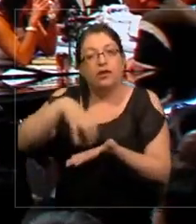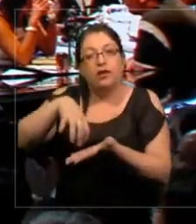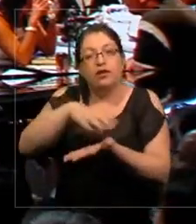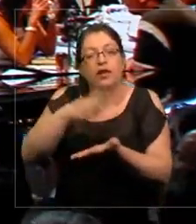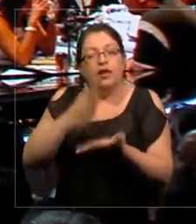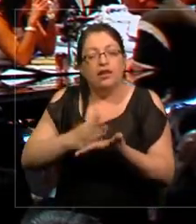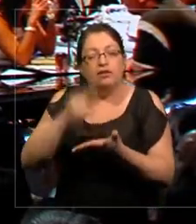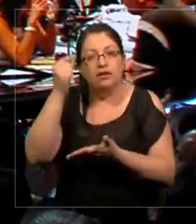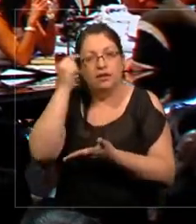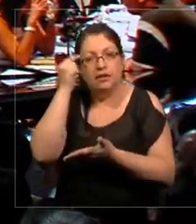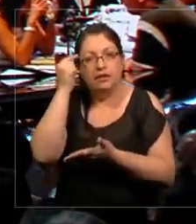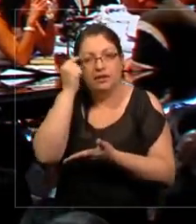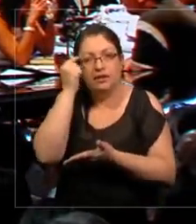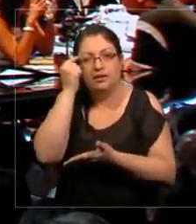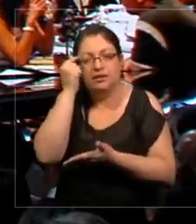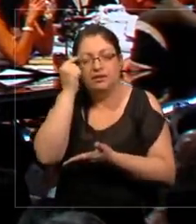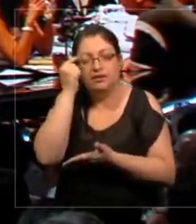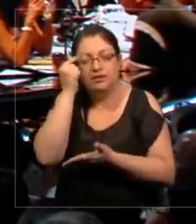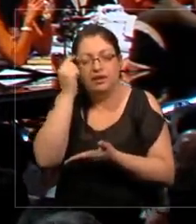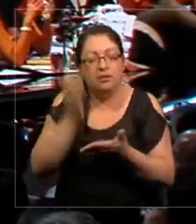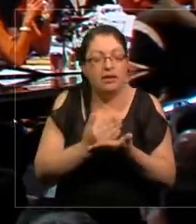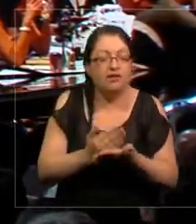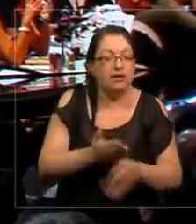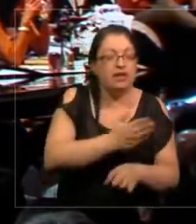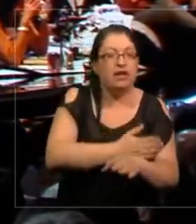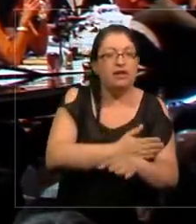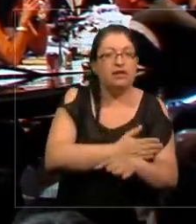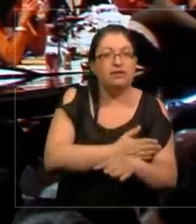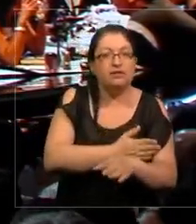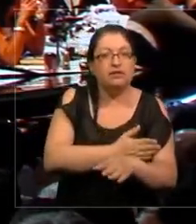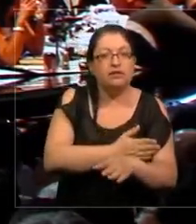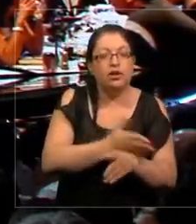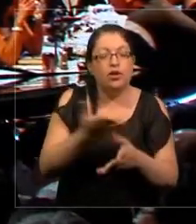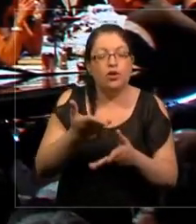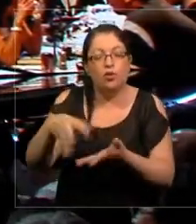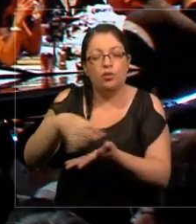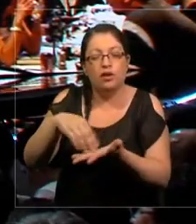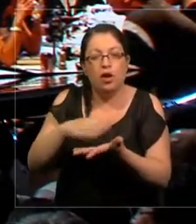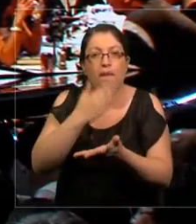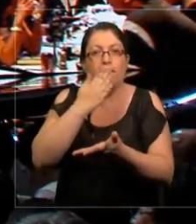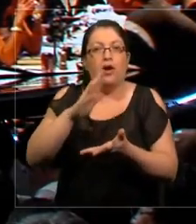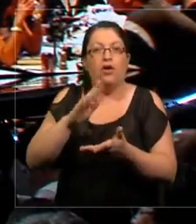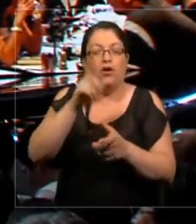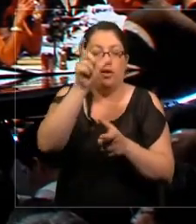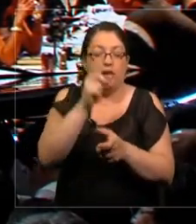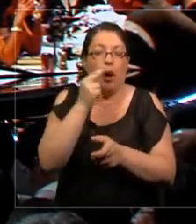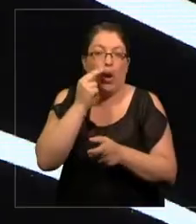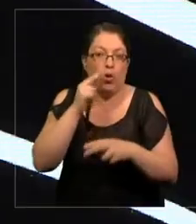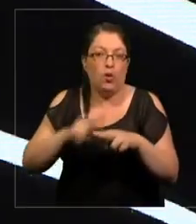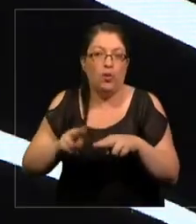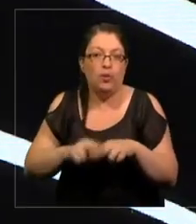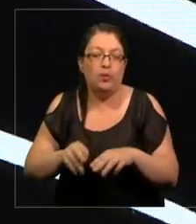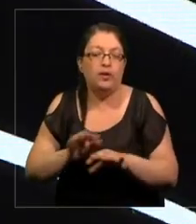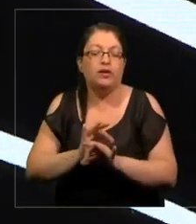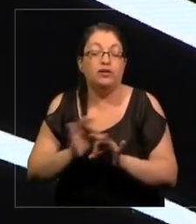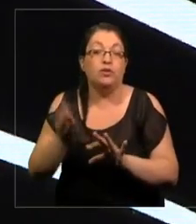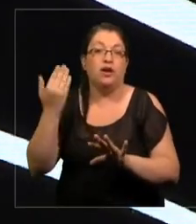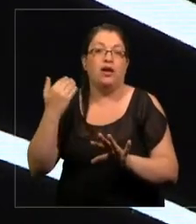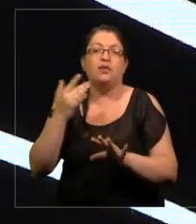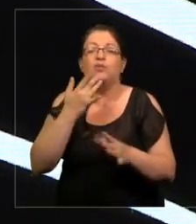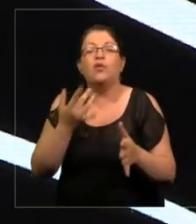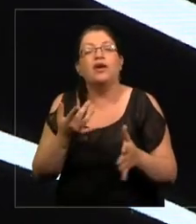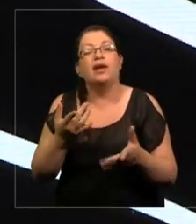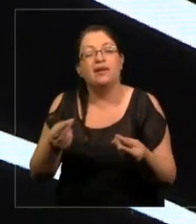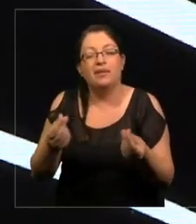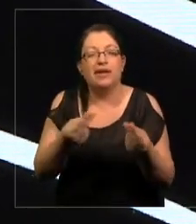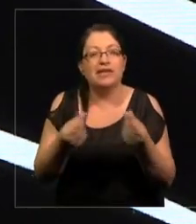pensarse realmente como la mejor invención que ha hecho el hombre. Porque es la máquina